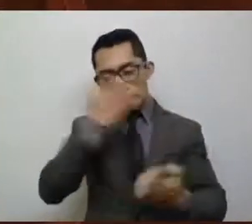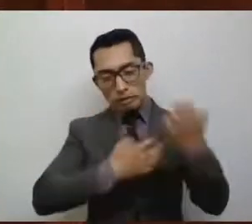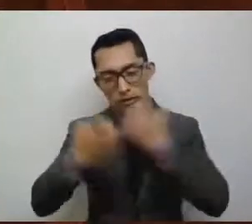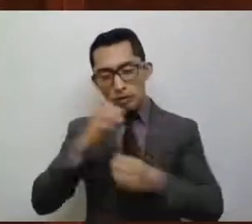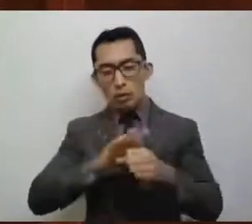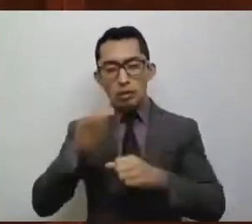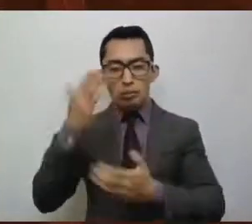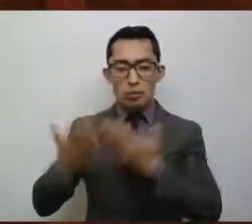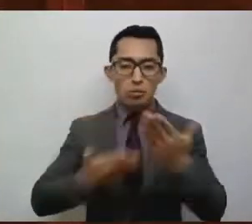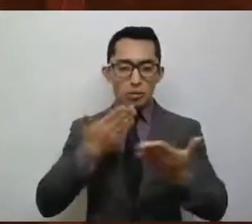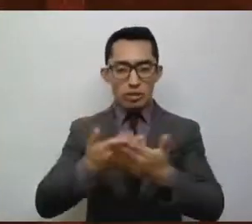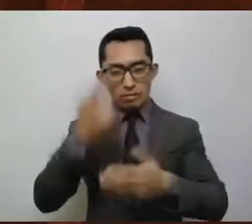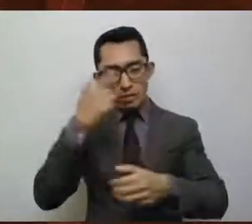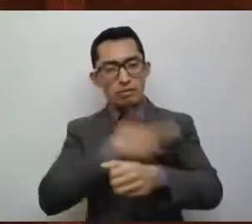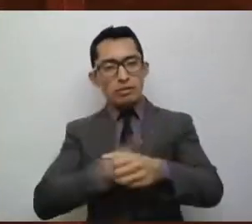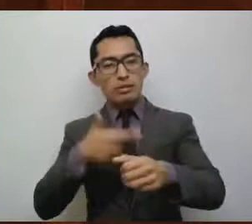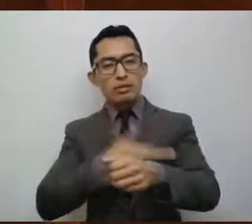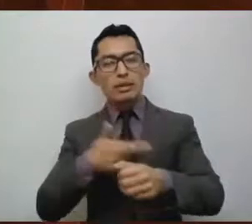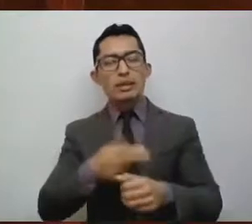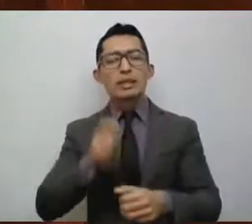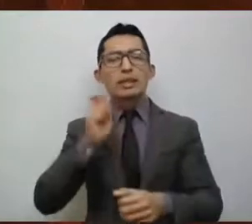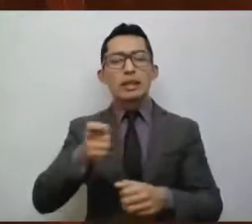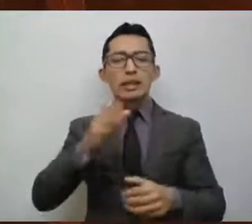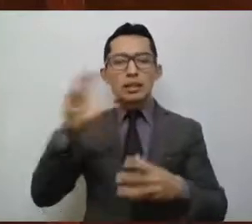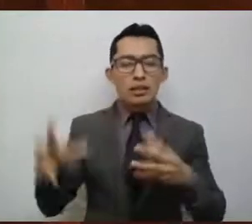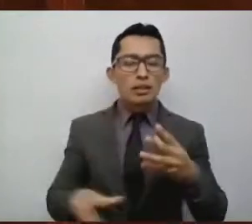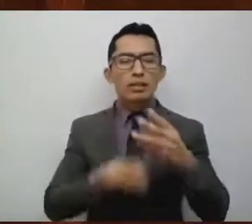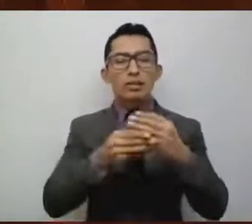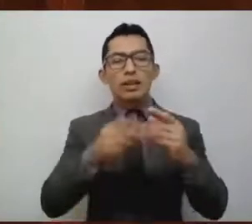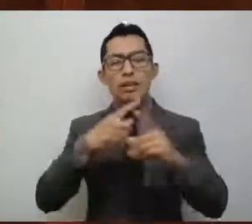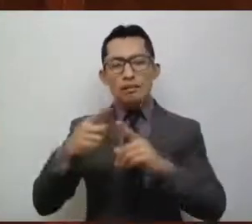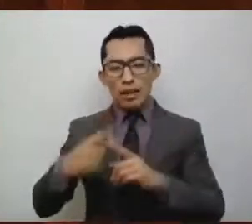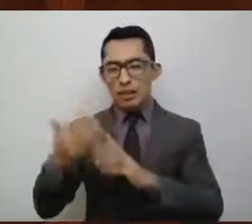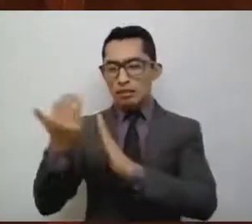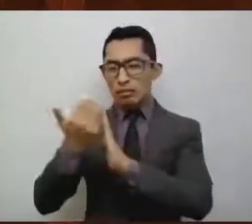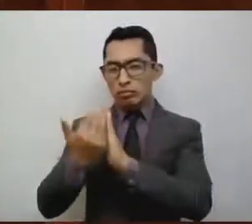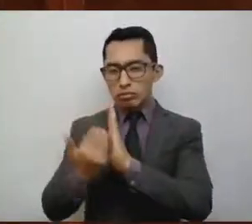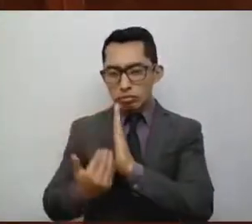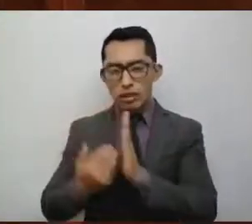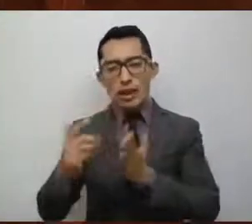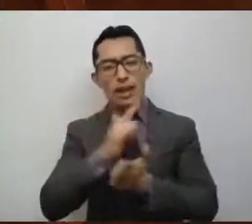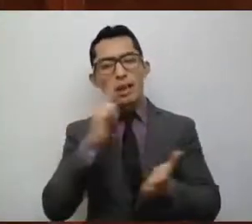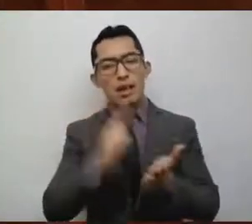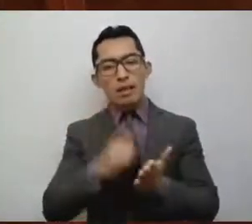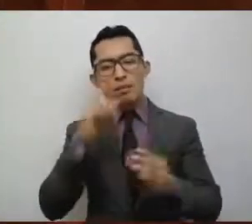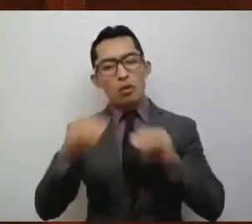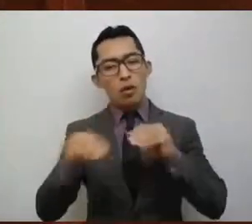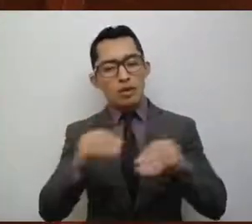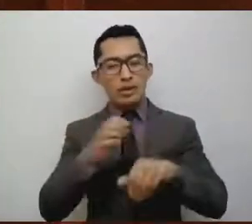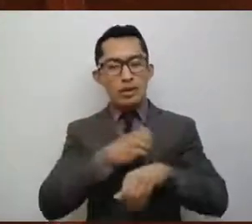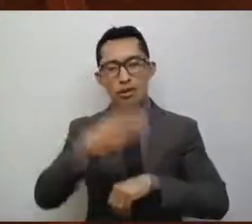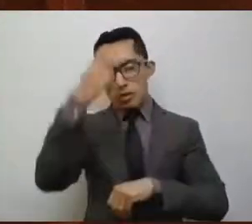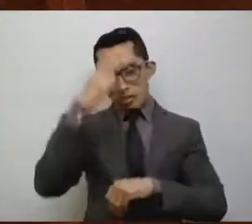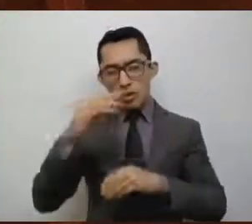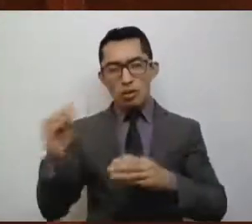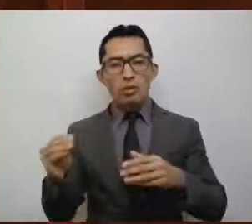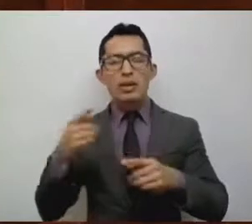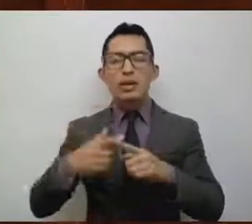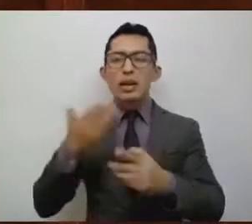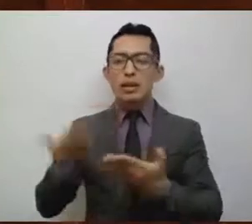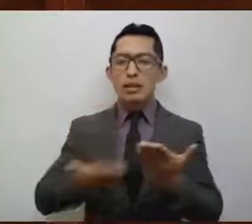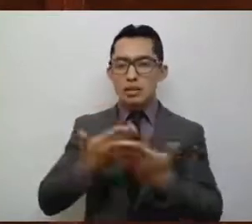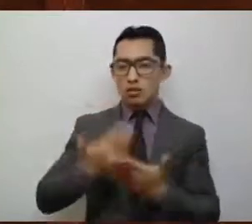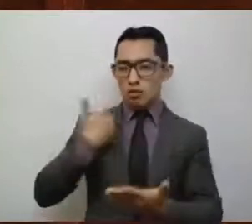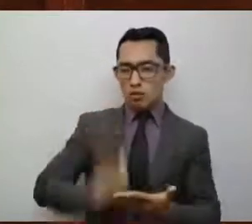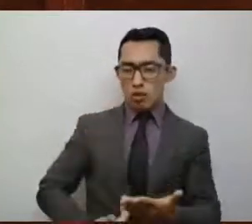con proyecto de decreto por el que se adicionan diversas disposiciones de la Ley de Movilidad del Estado de México, presentada por el de la voz,